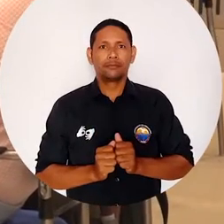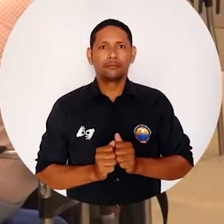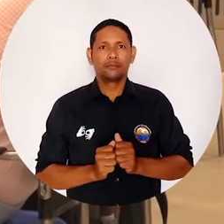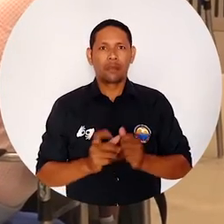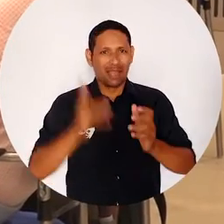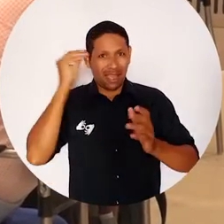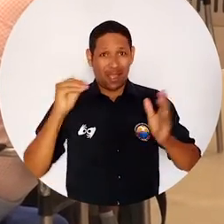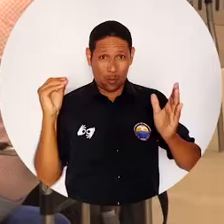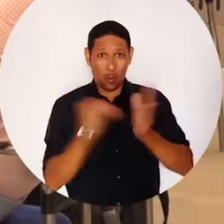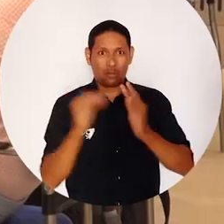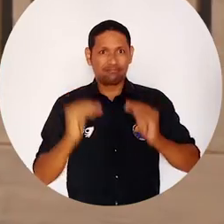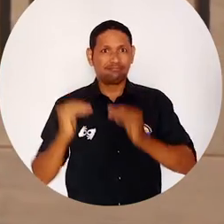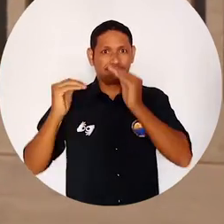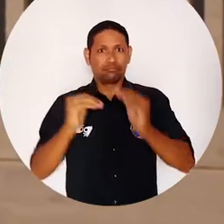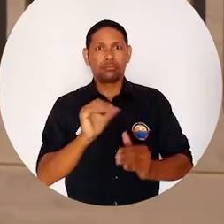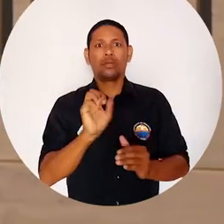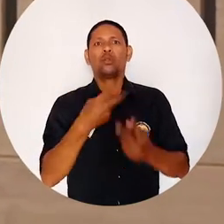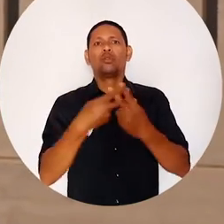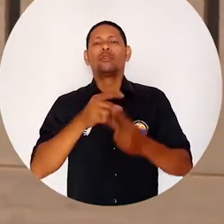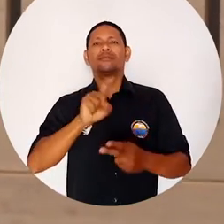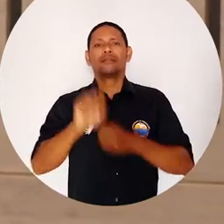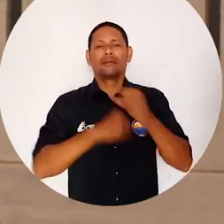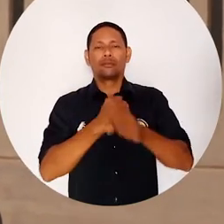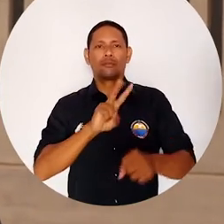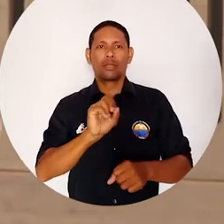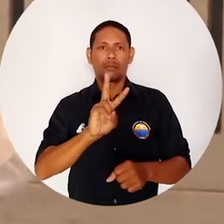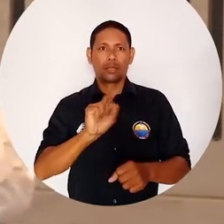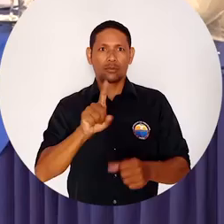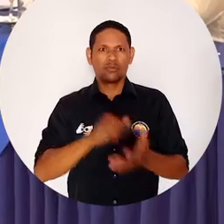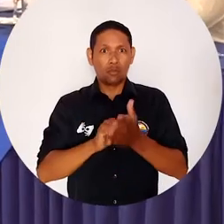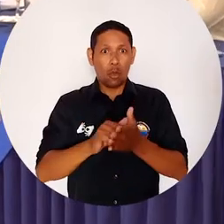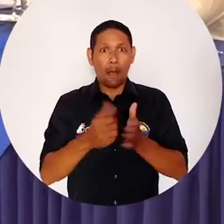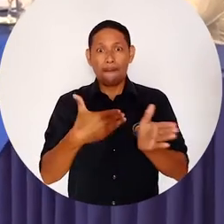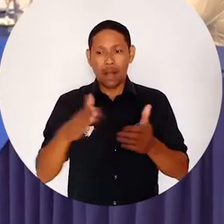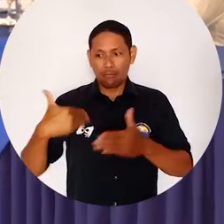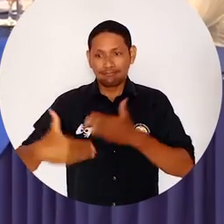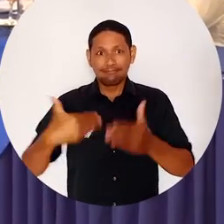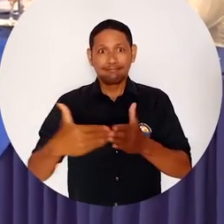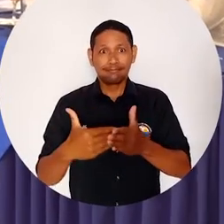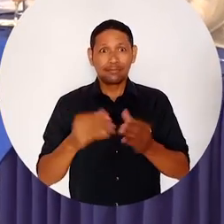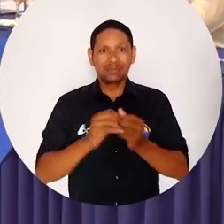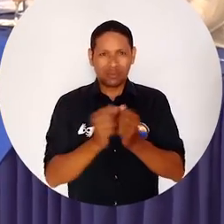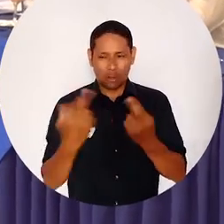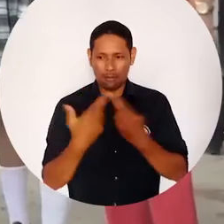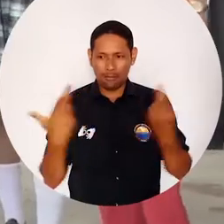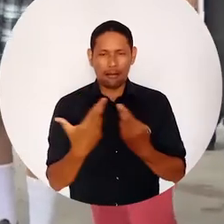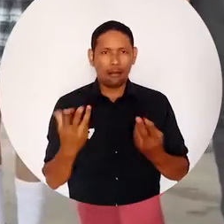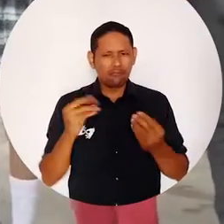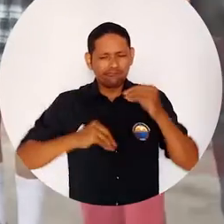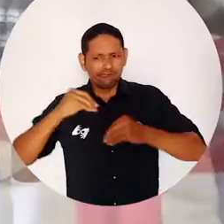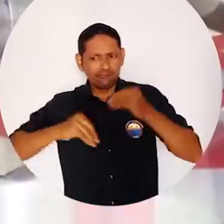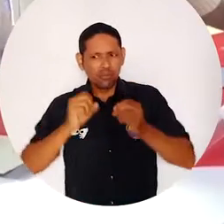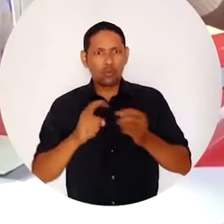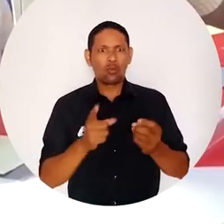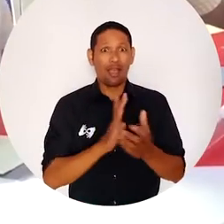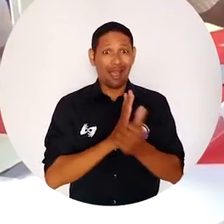Superior Nº 6 de 2021 que respalda el Plan de Desarrollo, en la reunión también se adoptaron disposiciones para mejorar la cobertura del programa